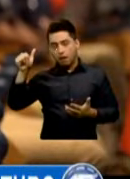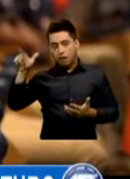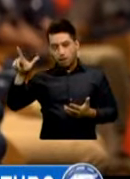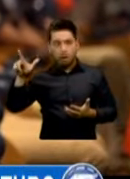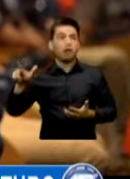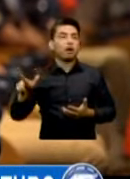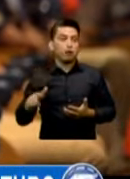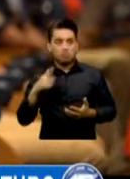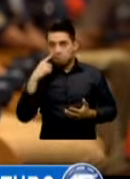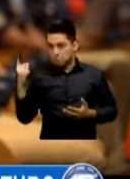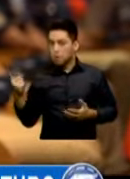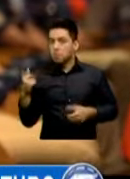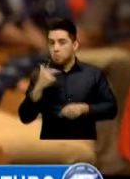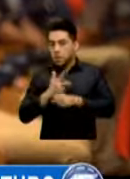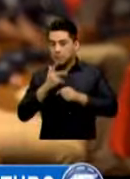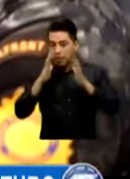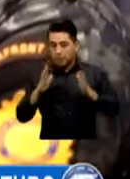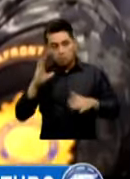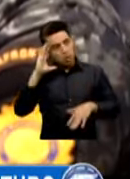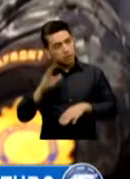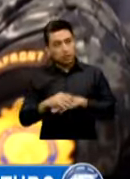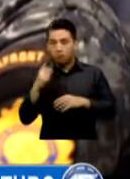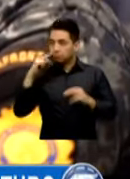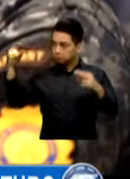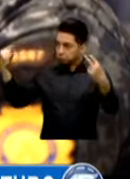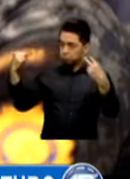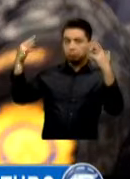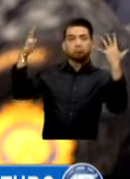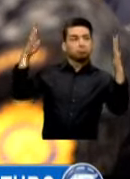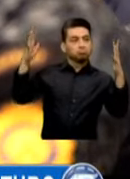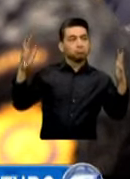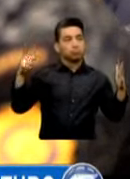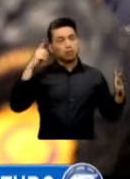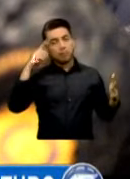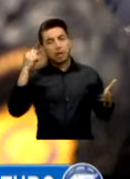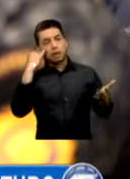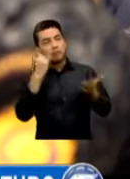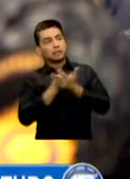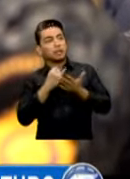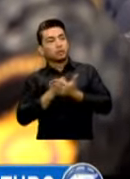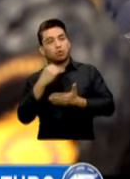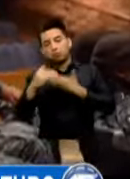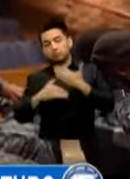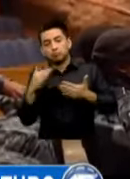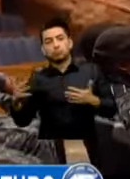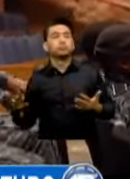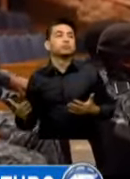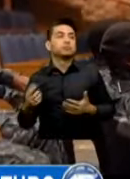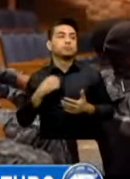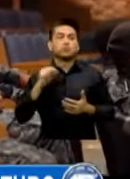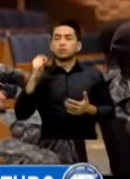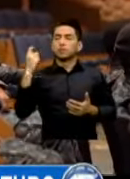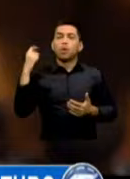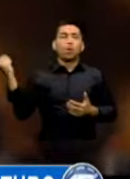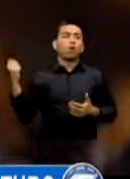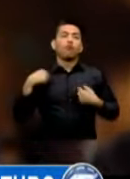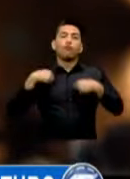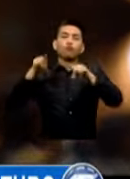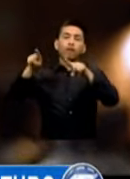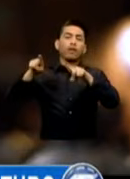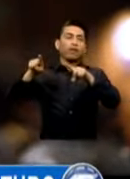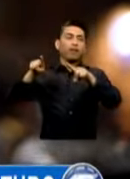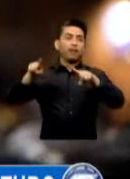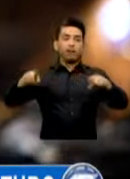Reconocidos Por Otros Países De La Región Respecto A Investigación Criminal Estuvimos En La Clausura El